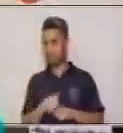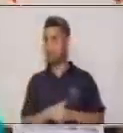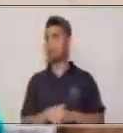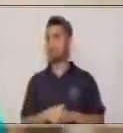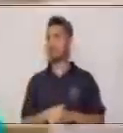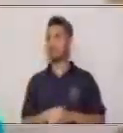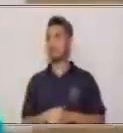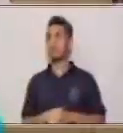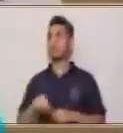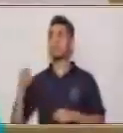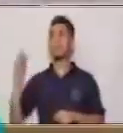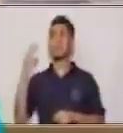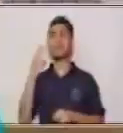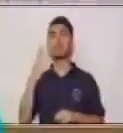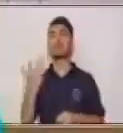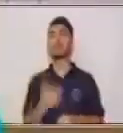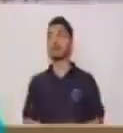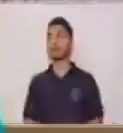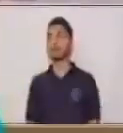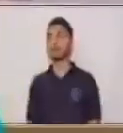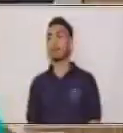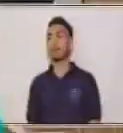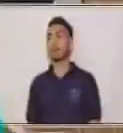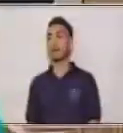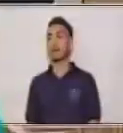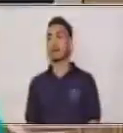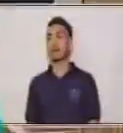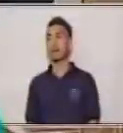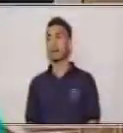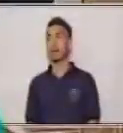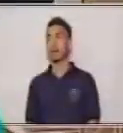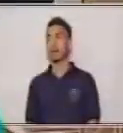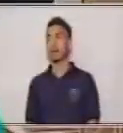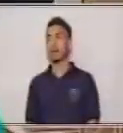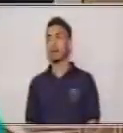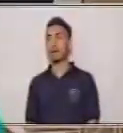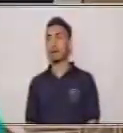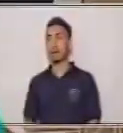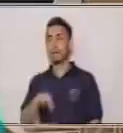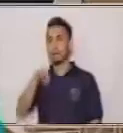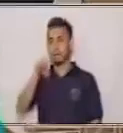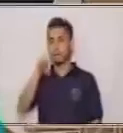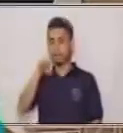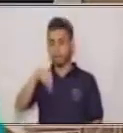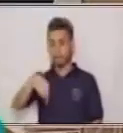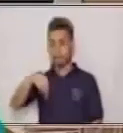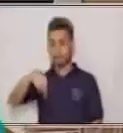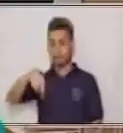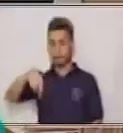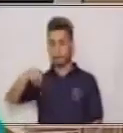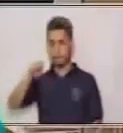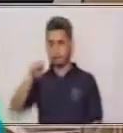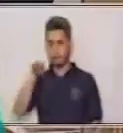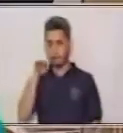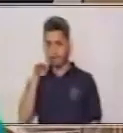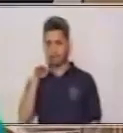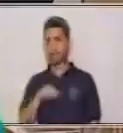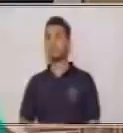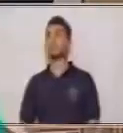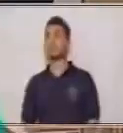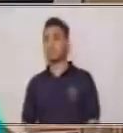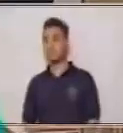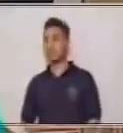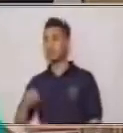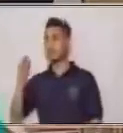Excelente. La segunda, pez o peces. Pez. Muy bien. La tercera.